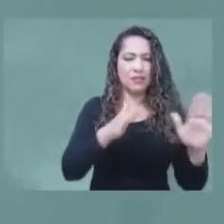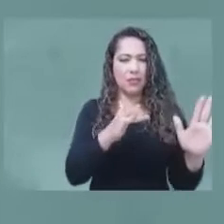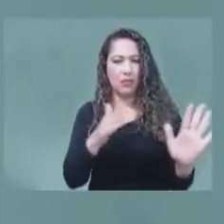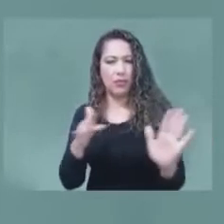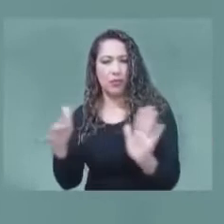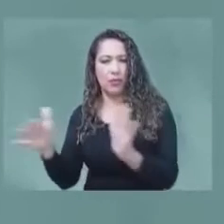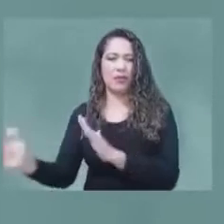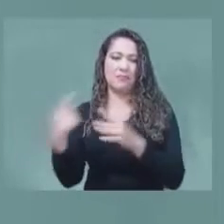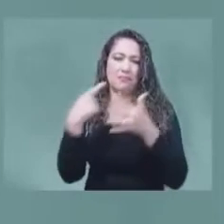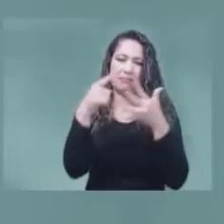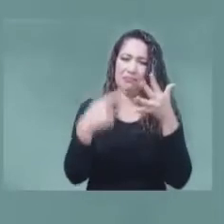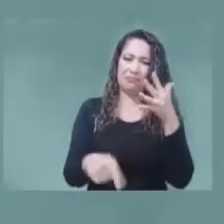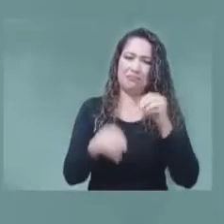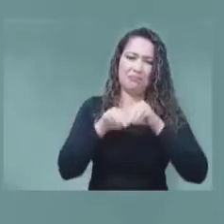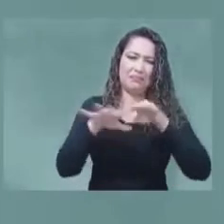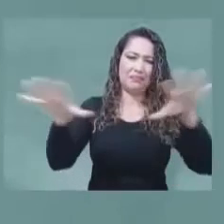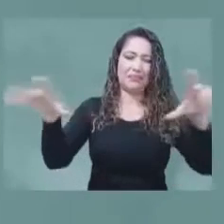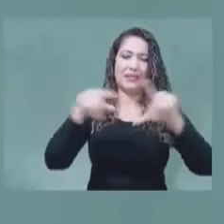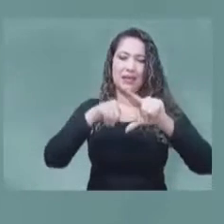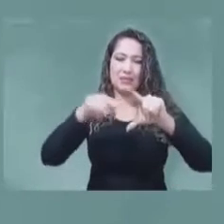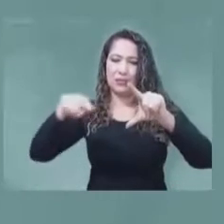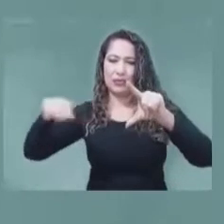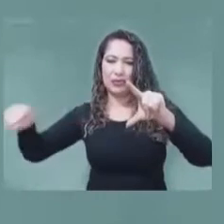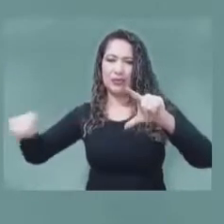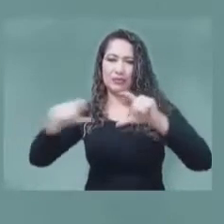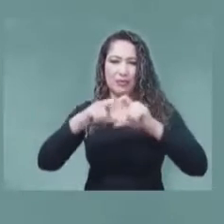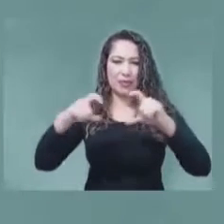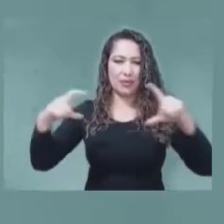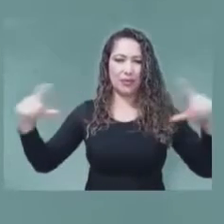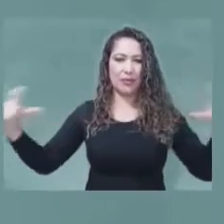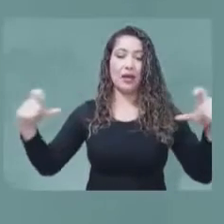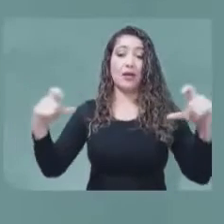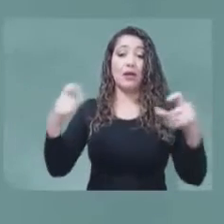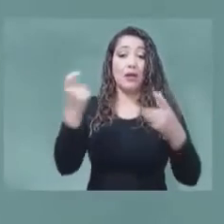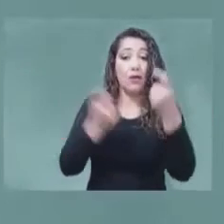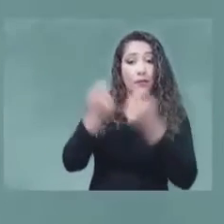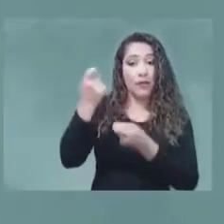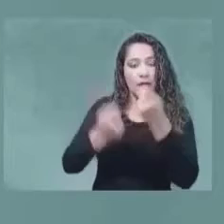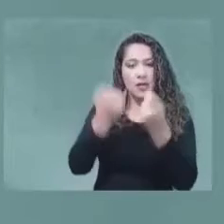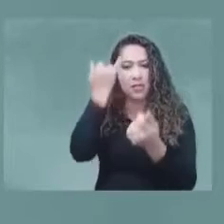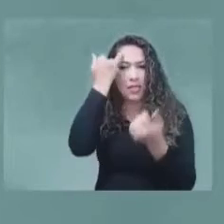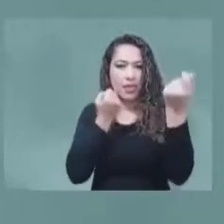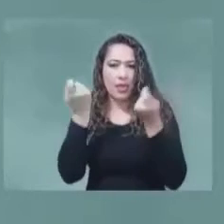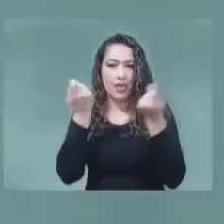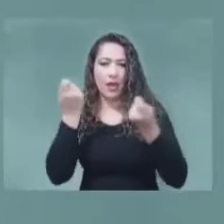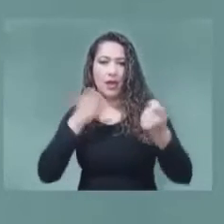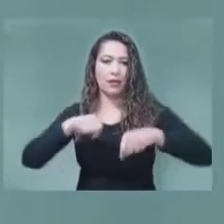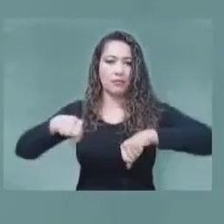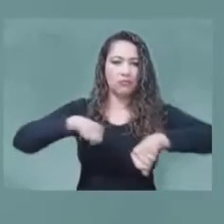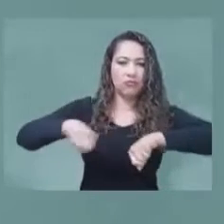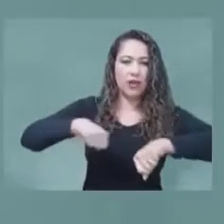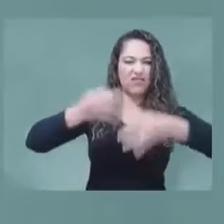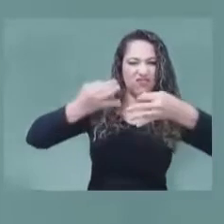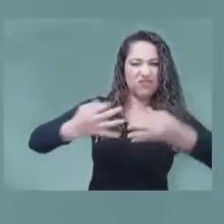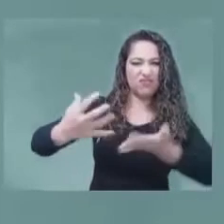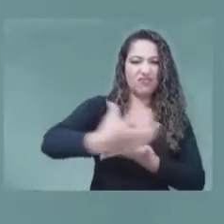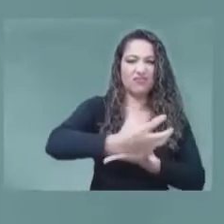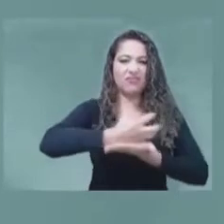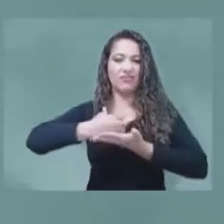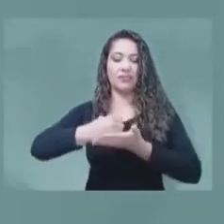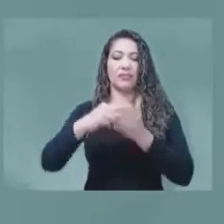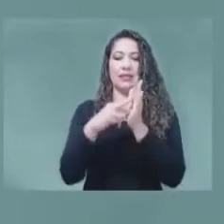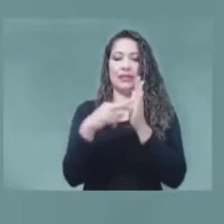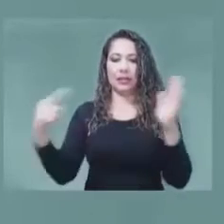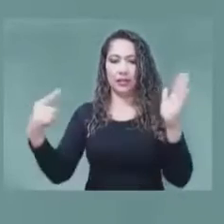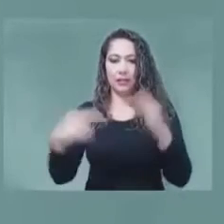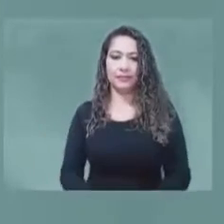y establecimiento de mecanismos para financiación, gestión y aseguramiento de recursos del fondo TIC. Entre otros roles, en su